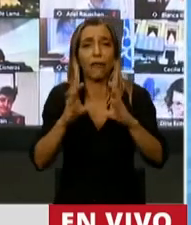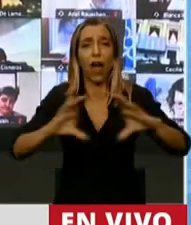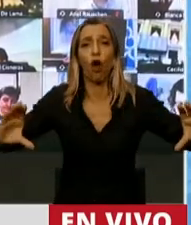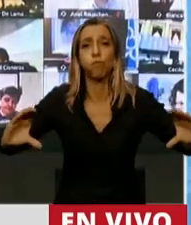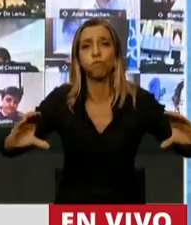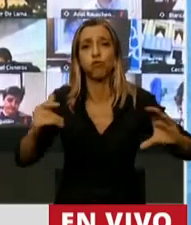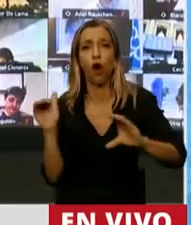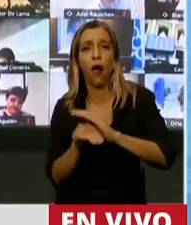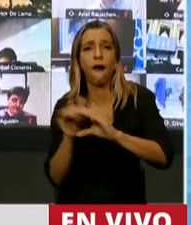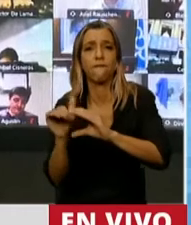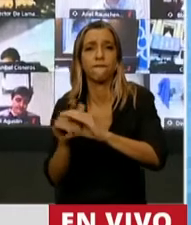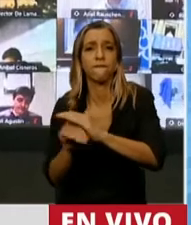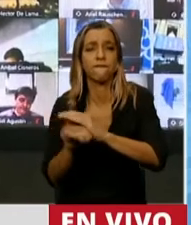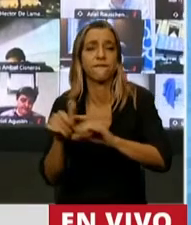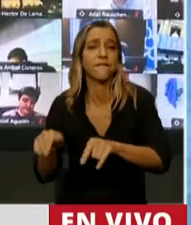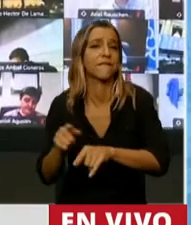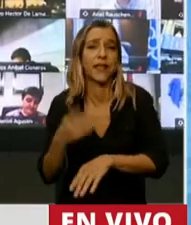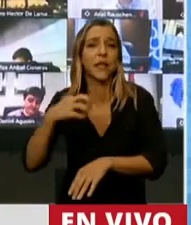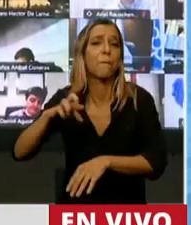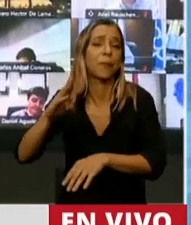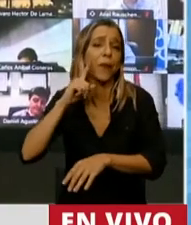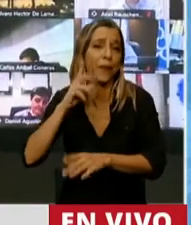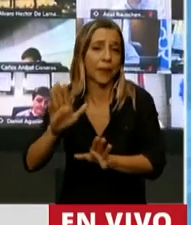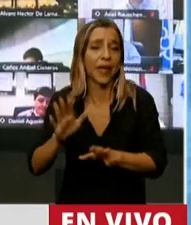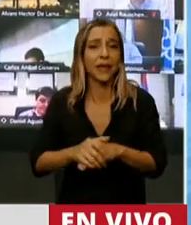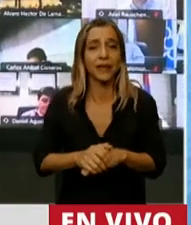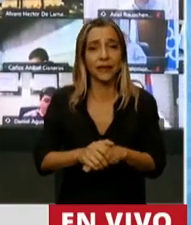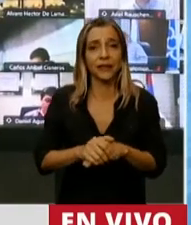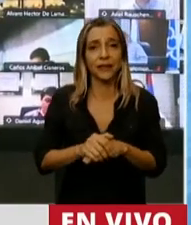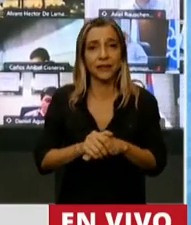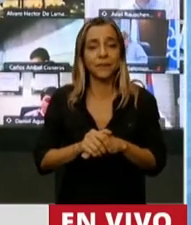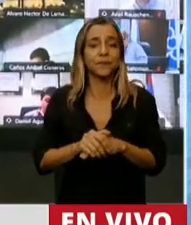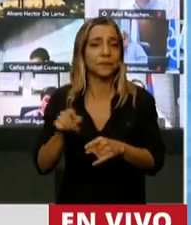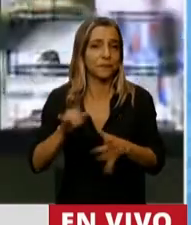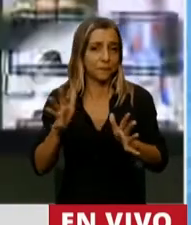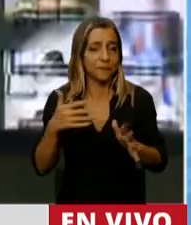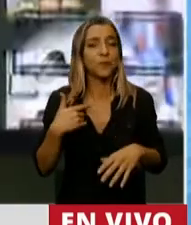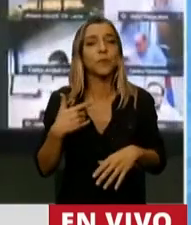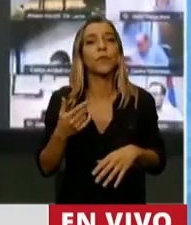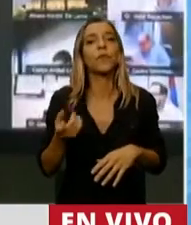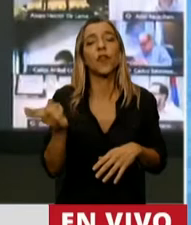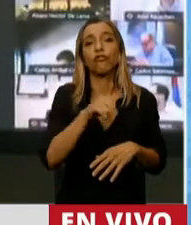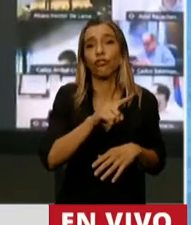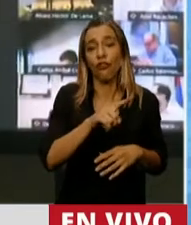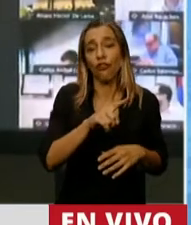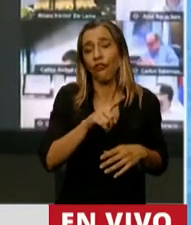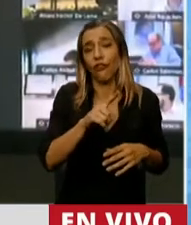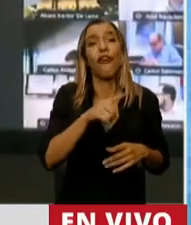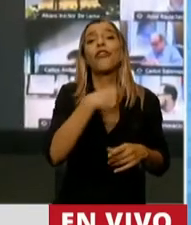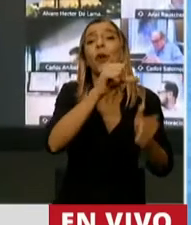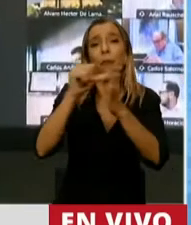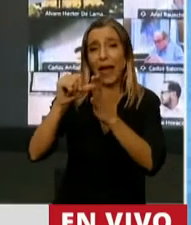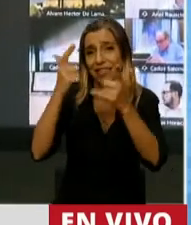parado arriba de 300 mil millones de dólares, ese es el PBI más o menos nacional aproximadamente. No hay país en el mundo que tenga un PBI entero, si